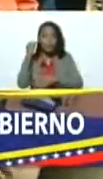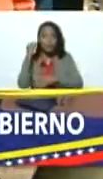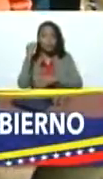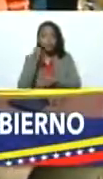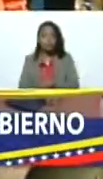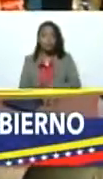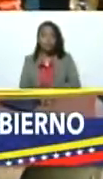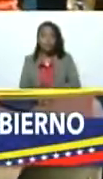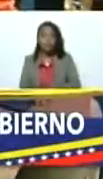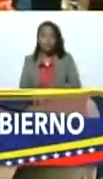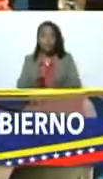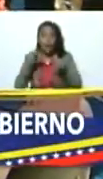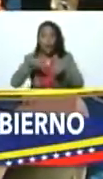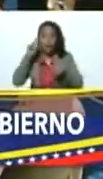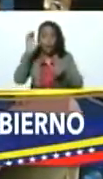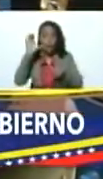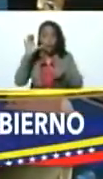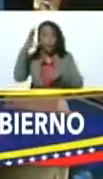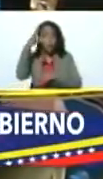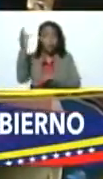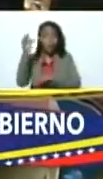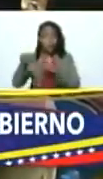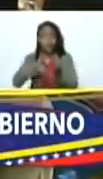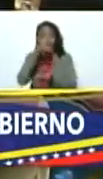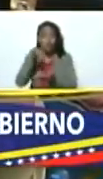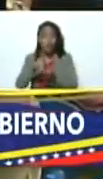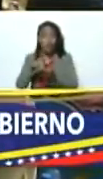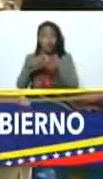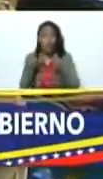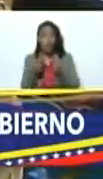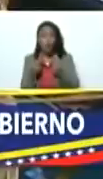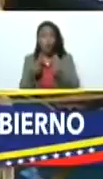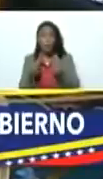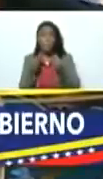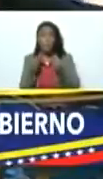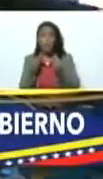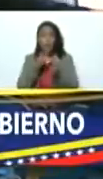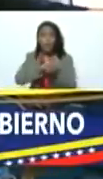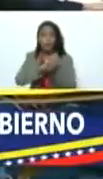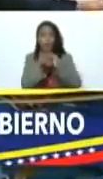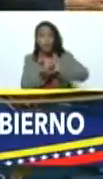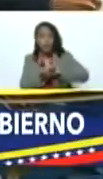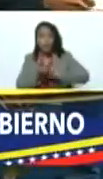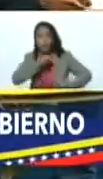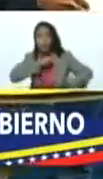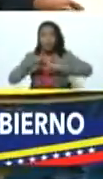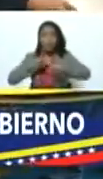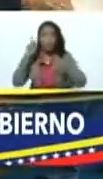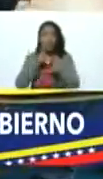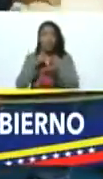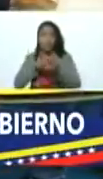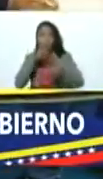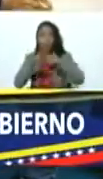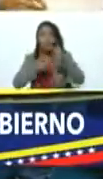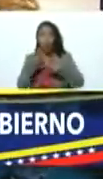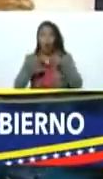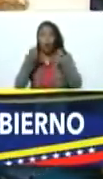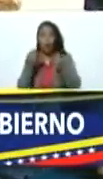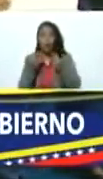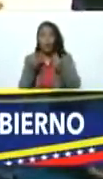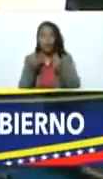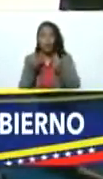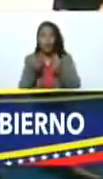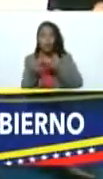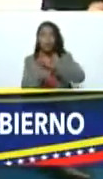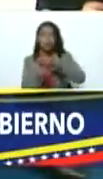gobernadoras del país al consejo nacional de economía para que se conviertan en actores políticos económicos e